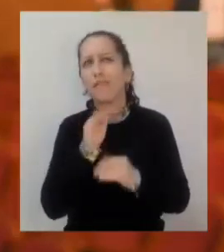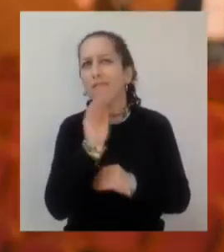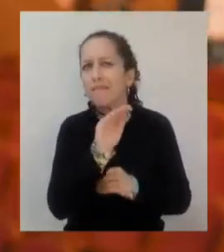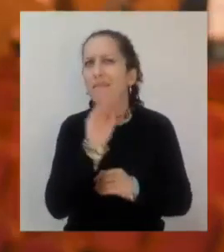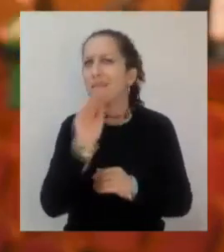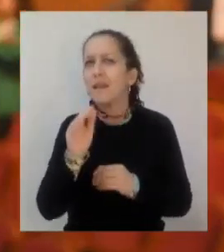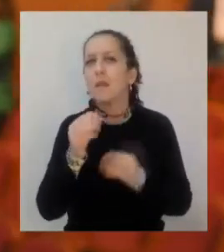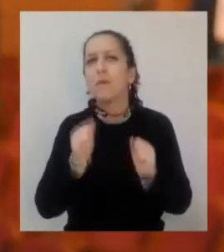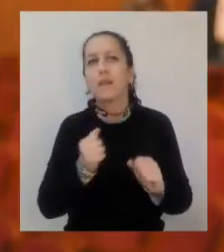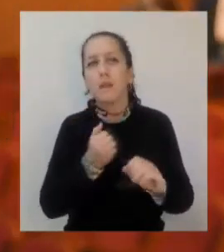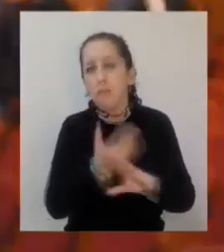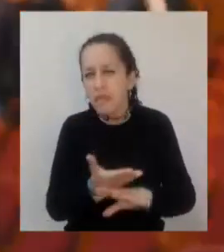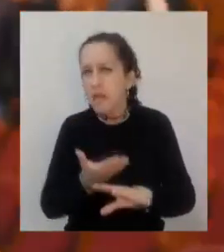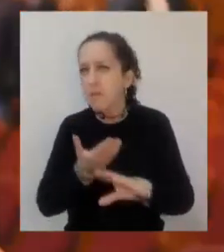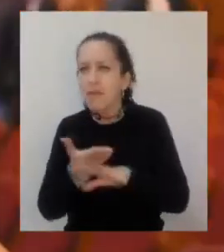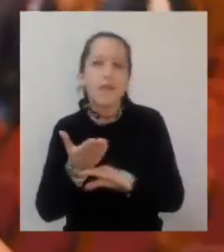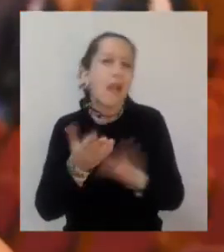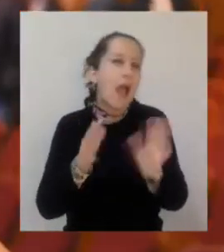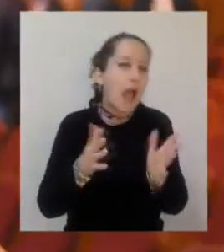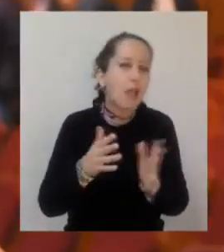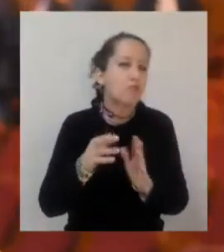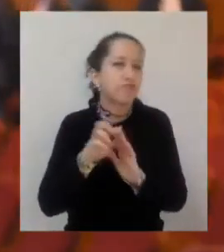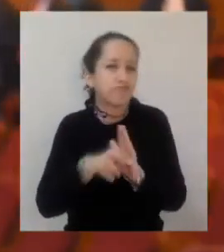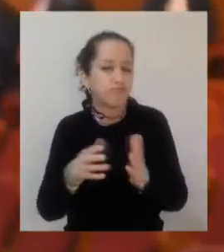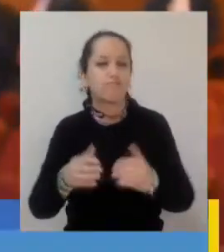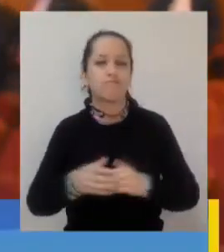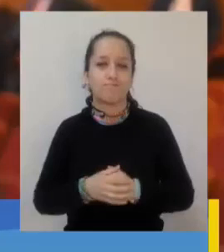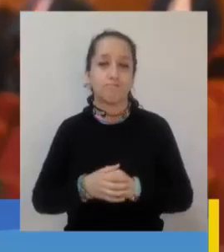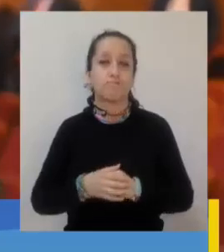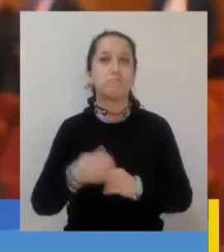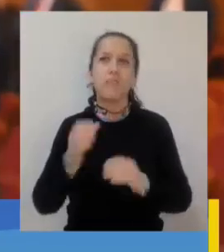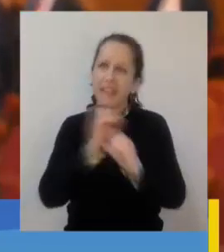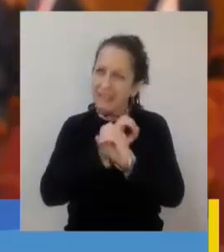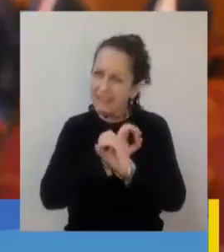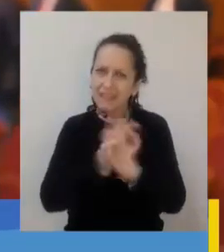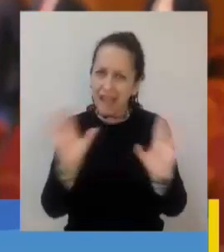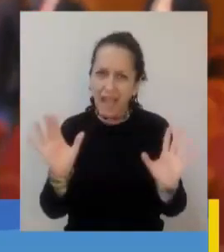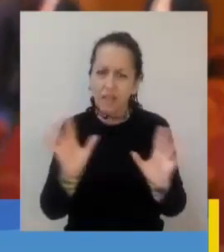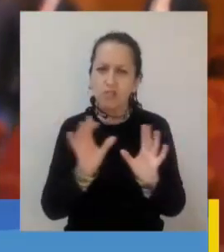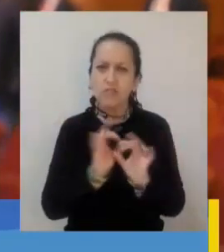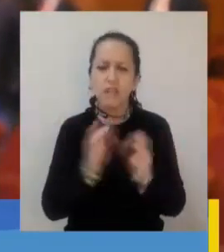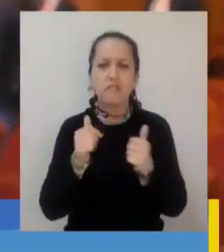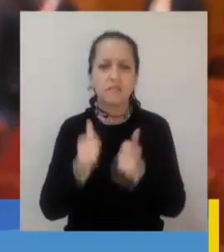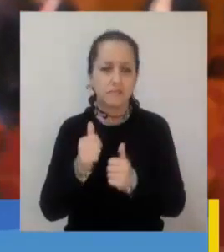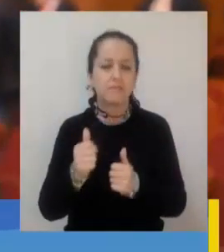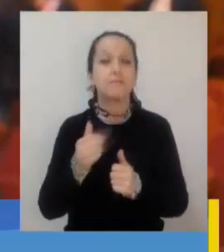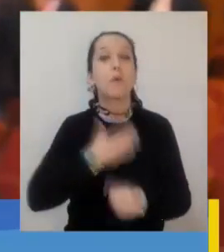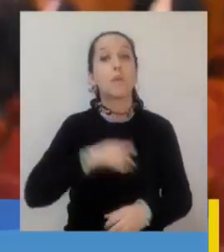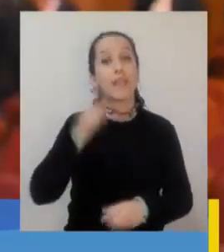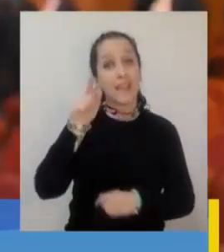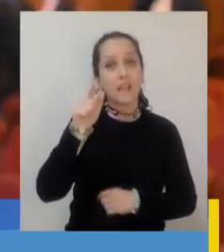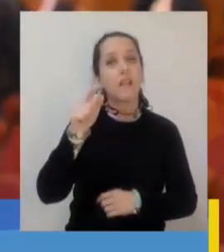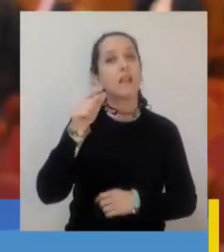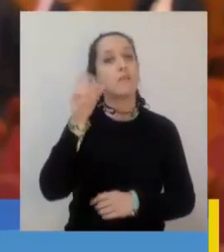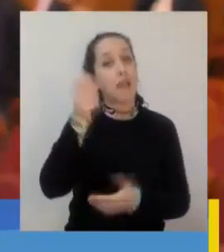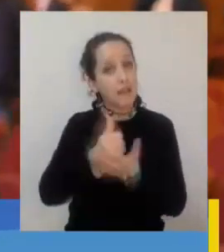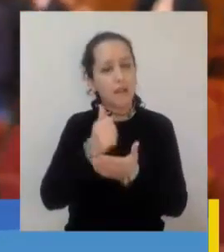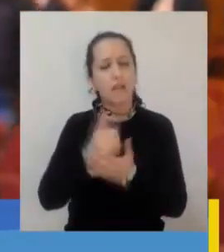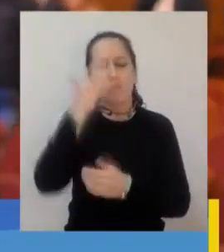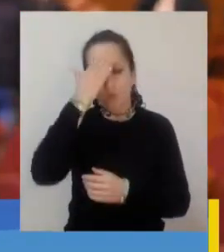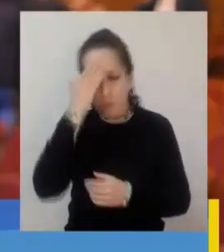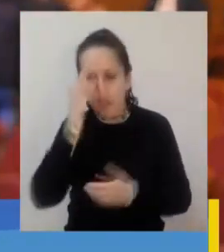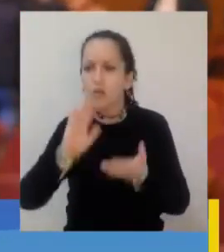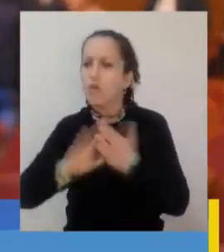ir a golpear para conseguir algunos recursos. Muy claro y me gusta mucho el que él esté muy pendiente de la comunidad, de hacer